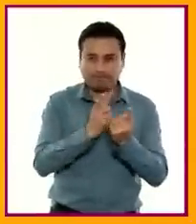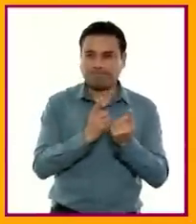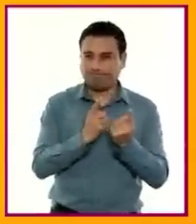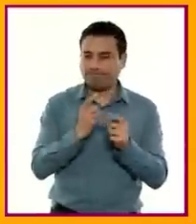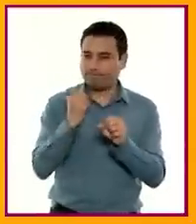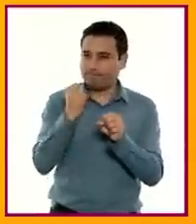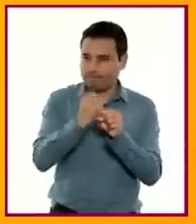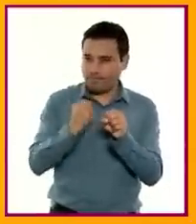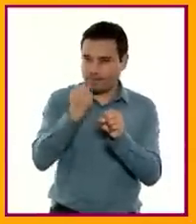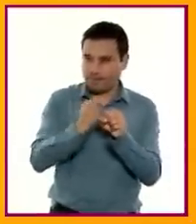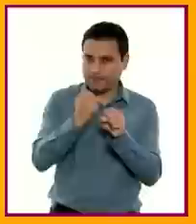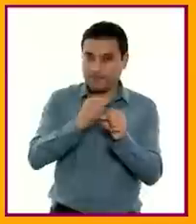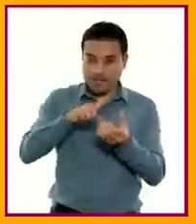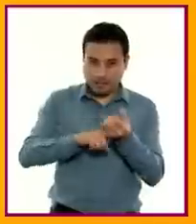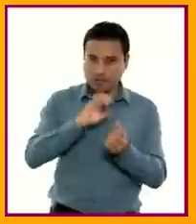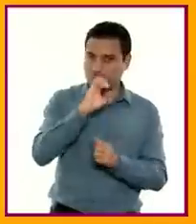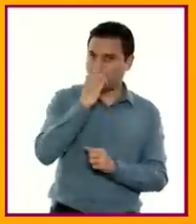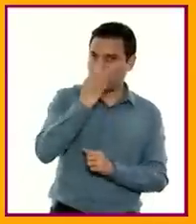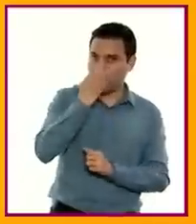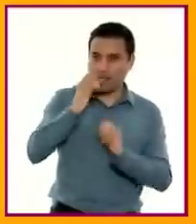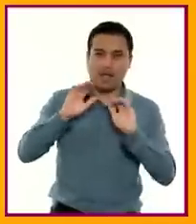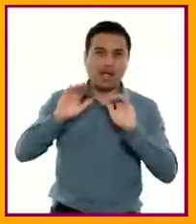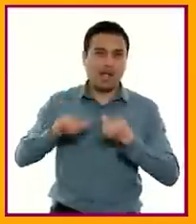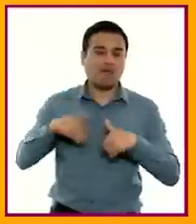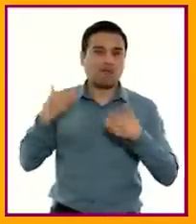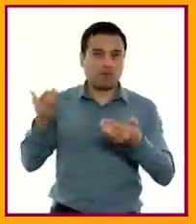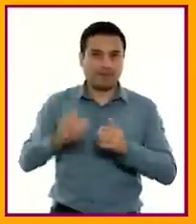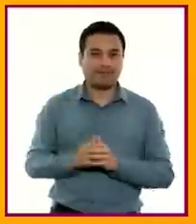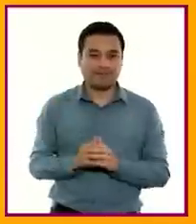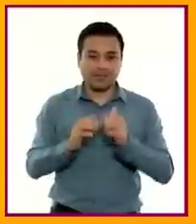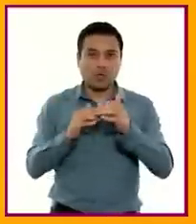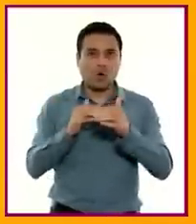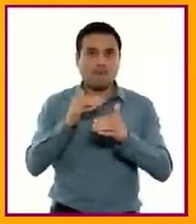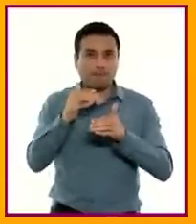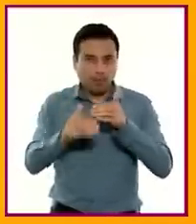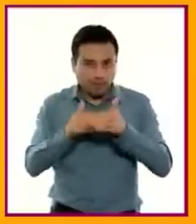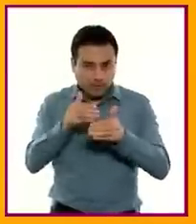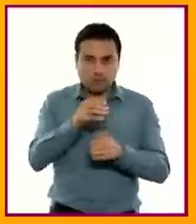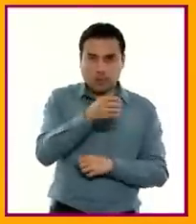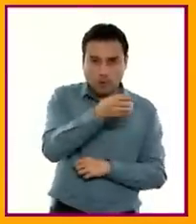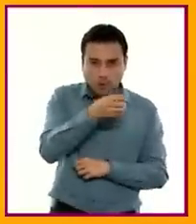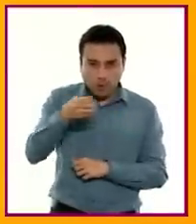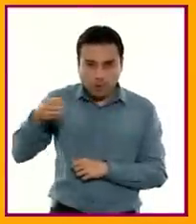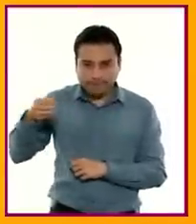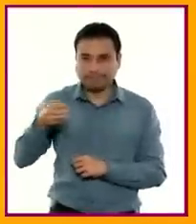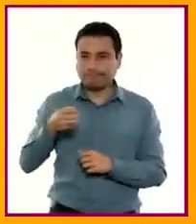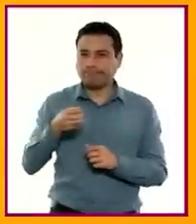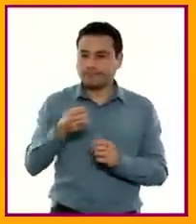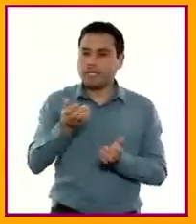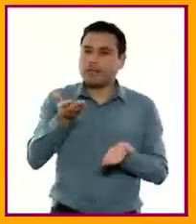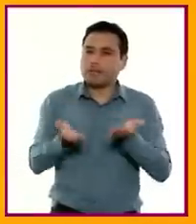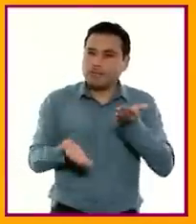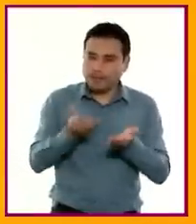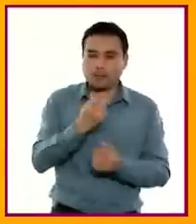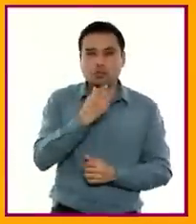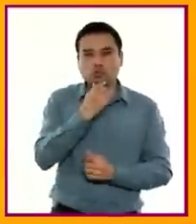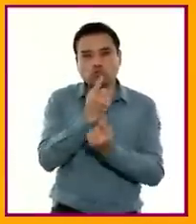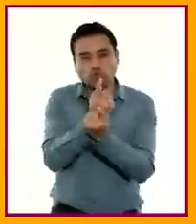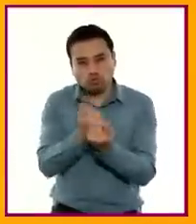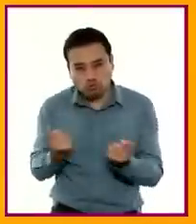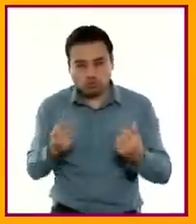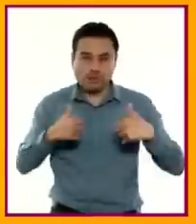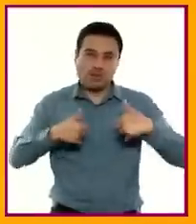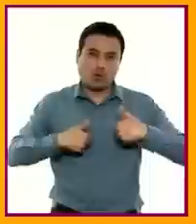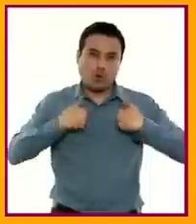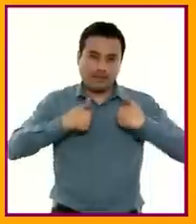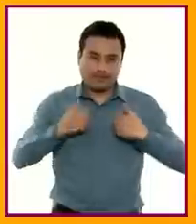dentro y fuera de la escuela, considerando procesos graduales de acuerdo con el desarrollo de niñas, niños y adolescentes. En